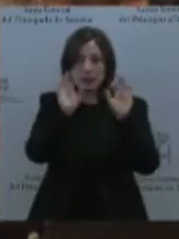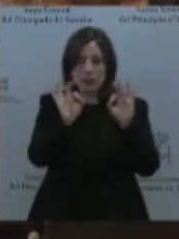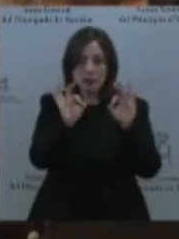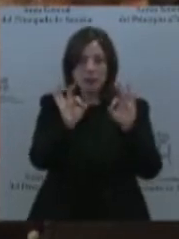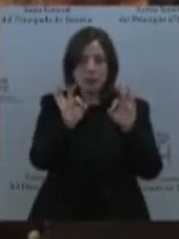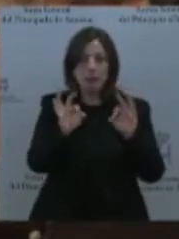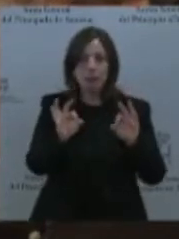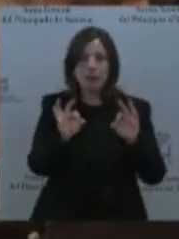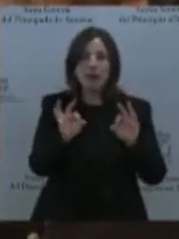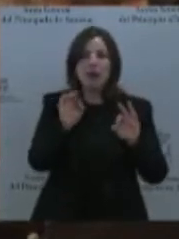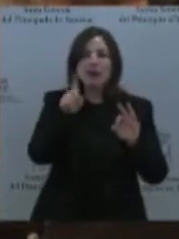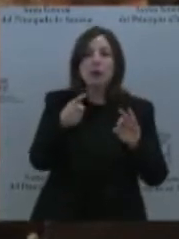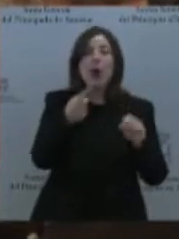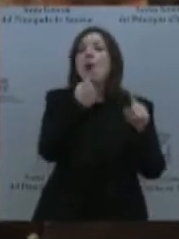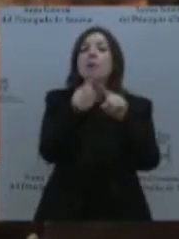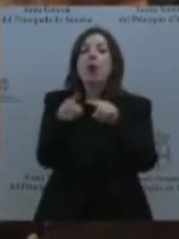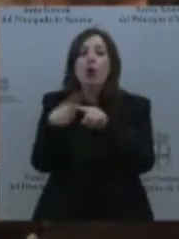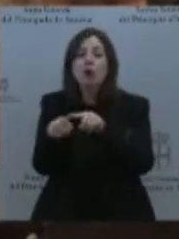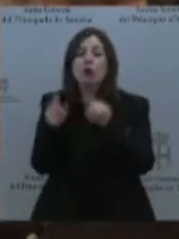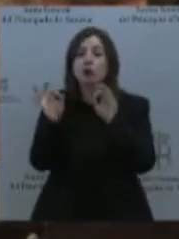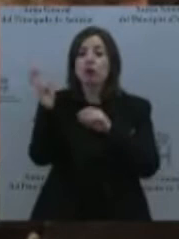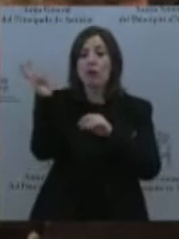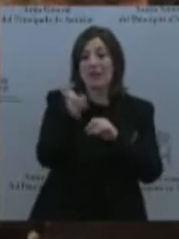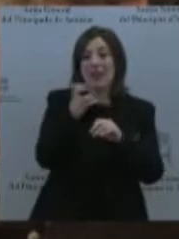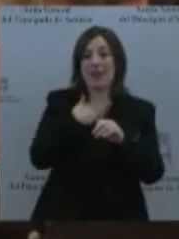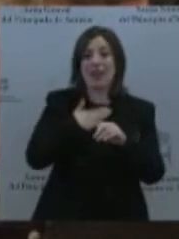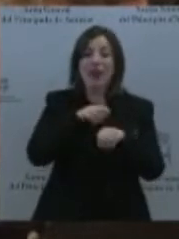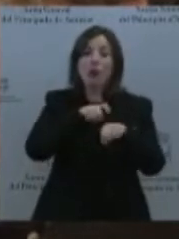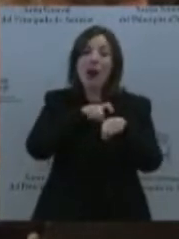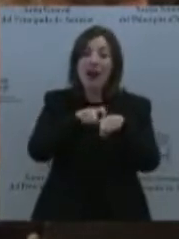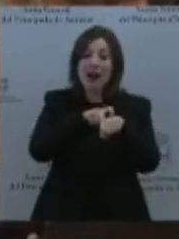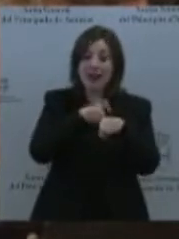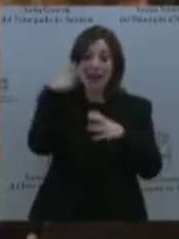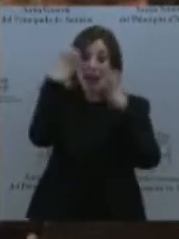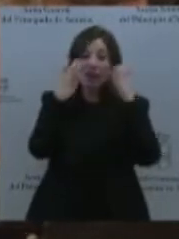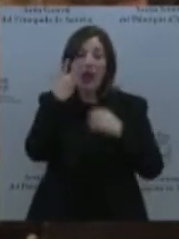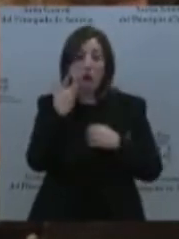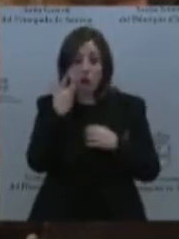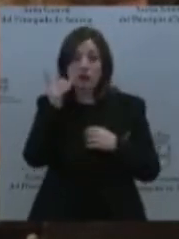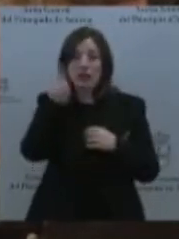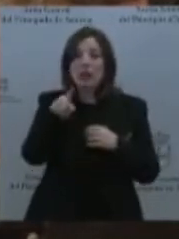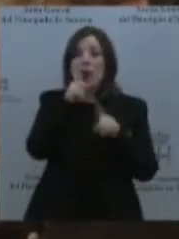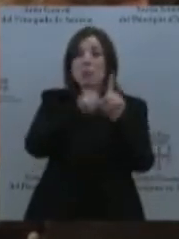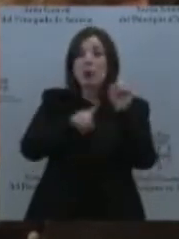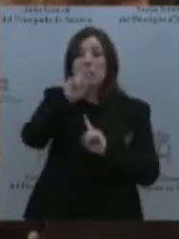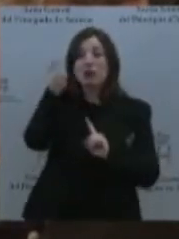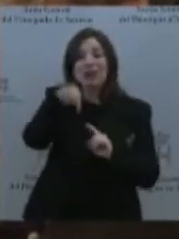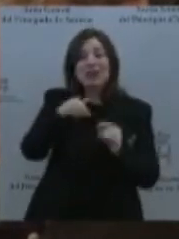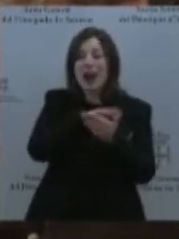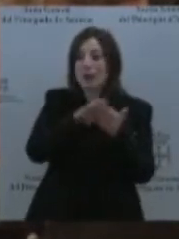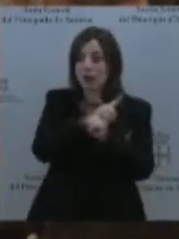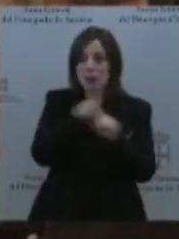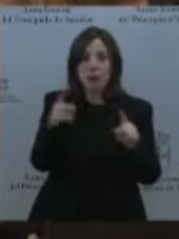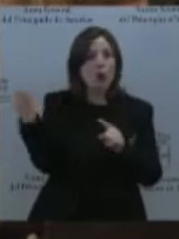derivan de las razas autóctonas, bueno, pues hay alguna problemática que tampoco se ha tratado en esta Junta General, que en algún momento deberíamos de tratar, que tiene que ver con la